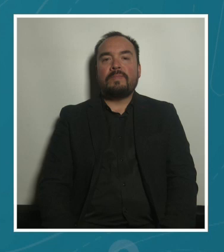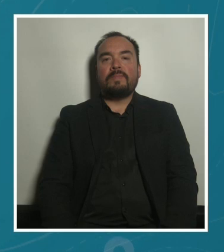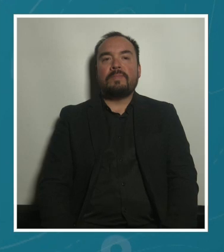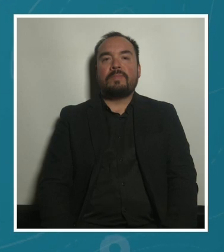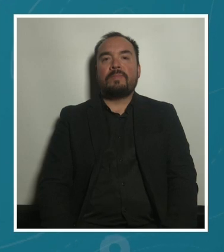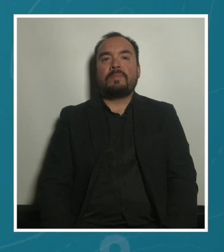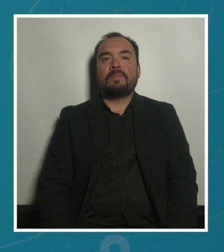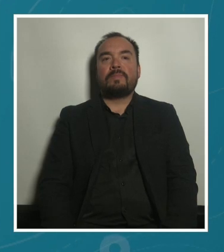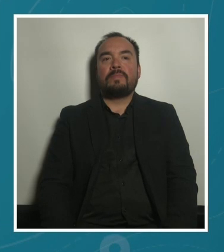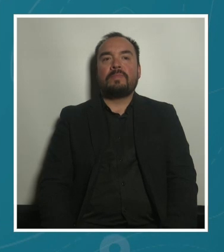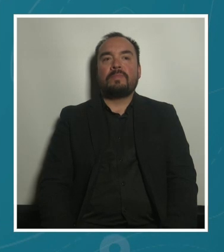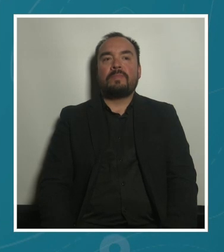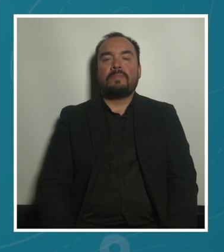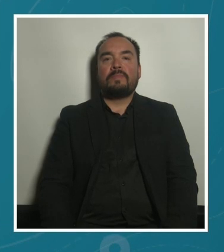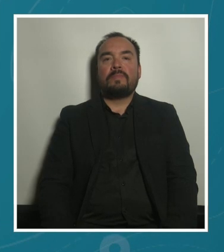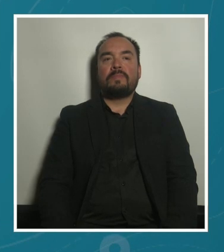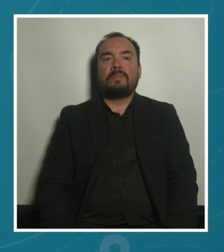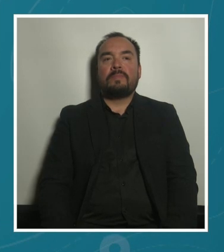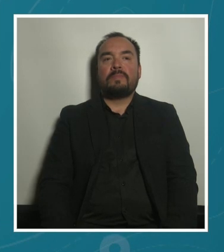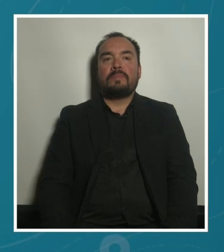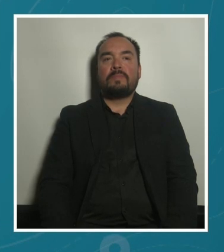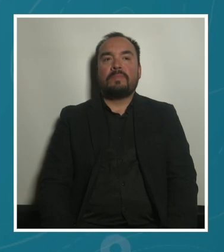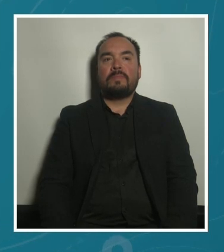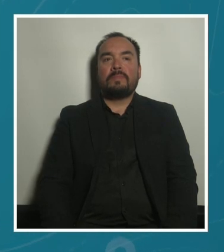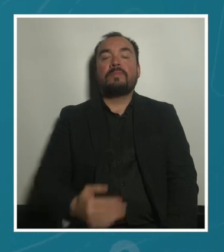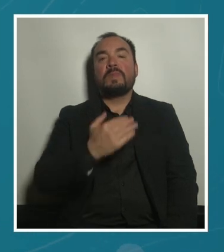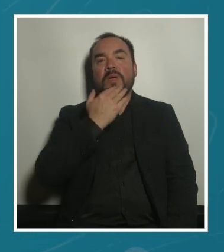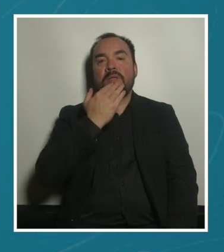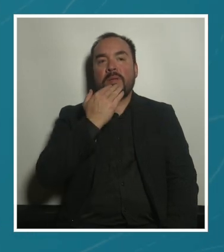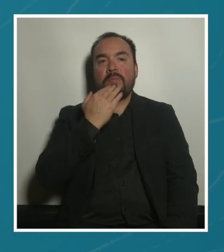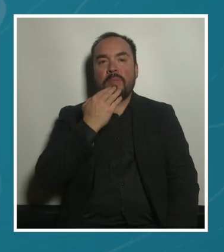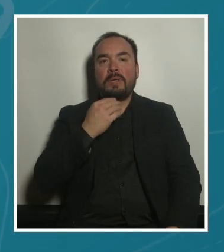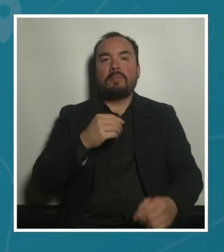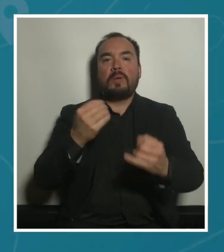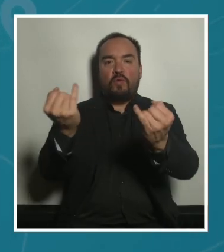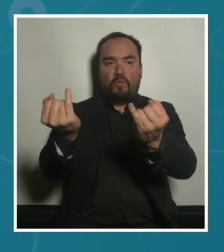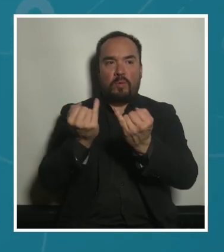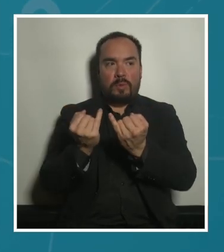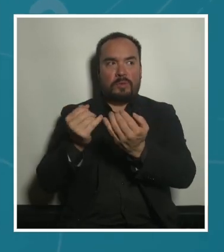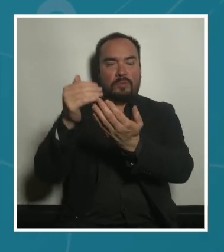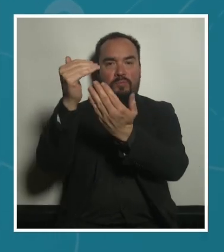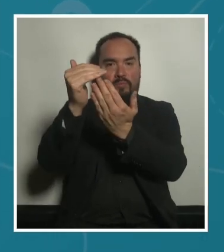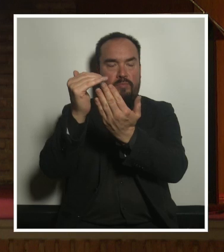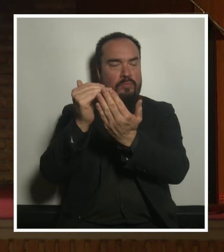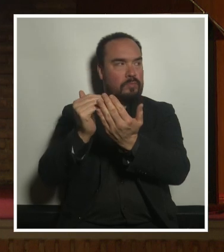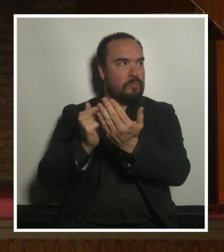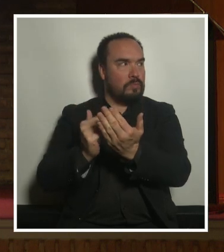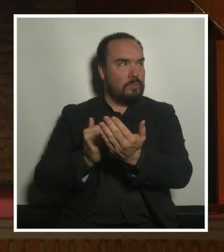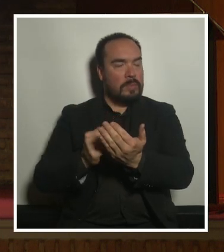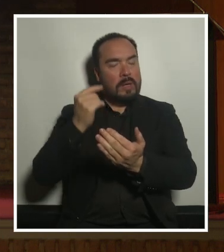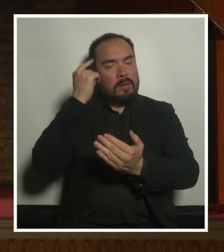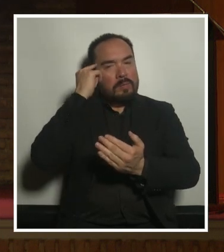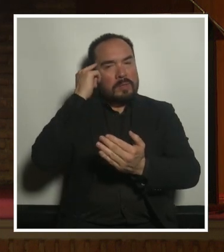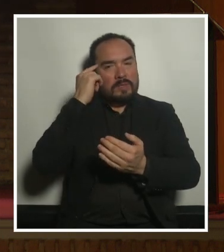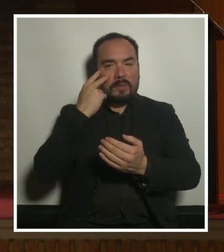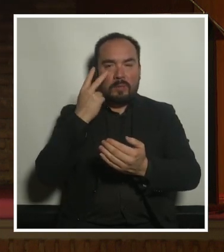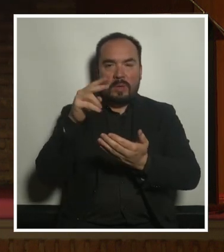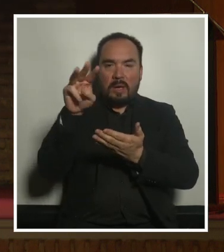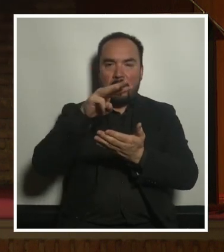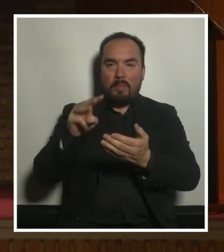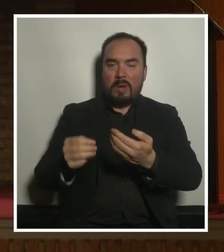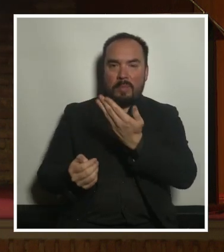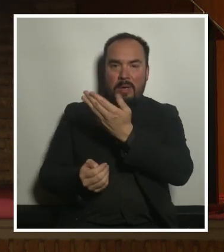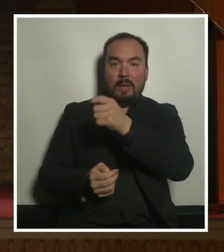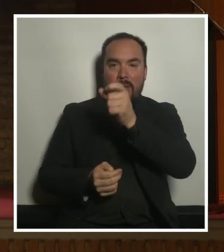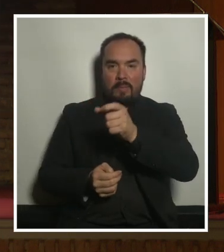y hicimos esta escala dependiendo ¿no? pensando en las personas adultas mayores